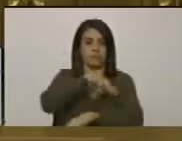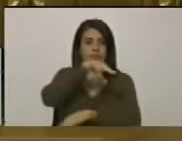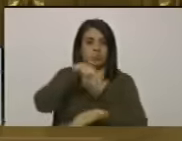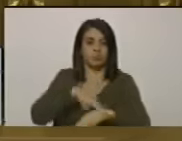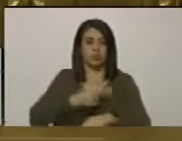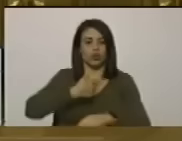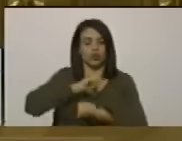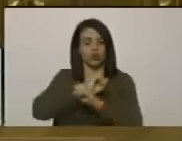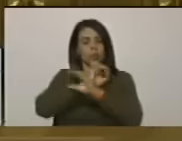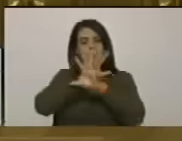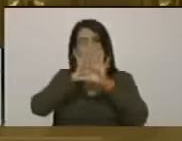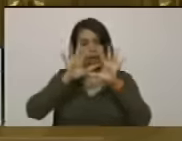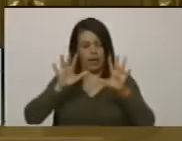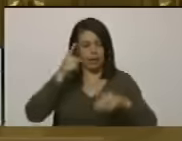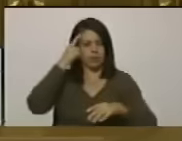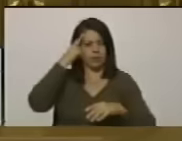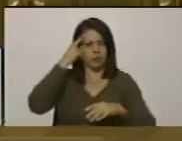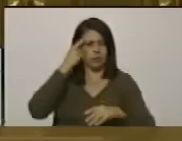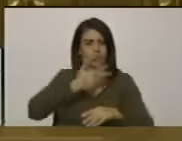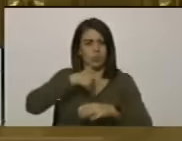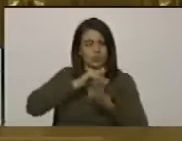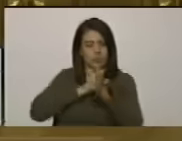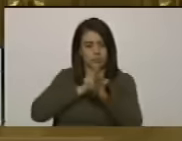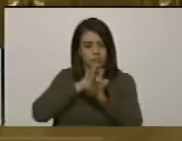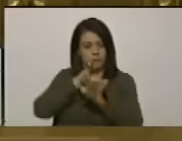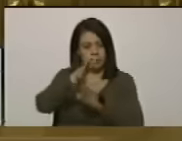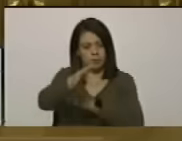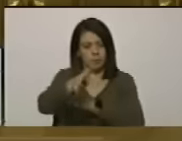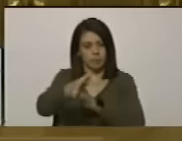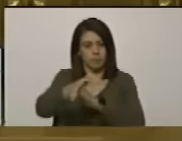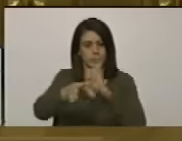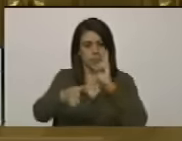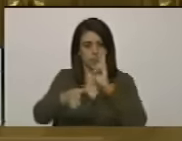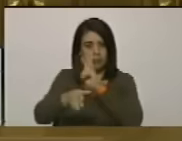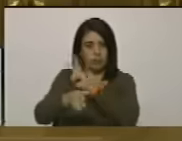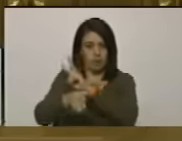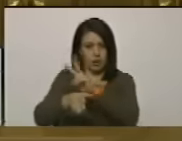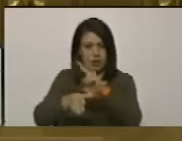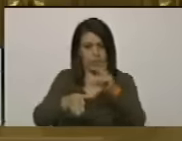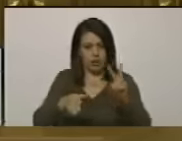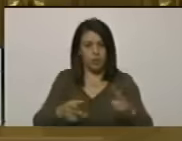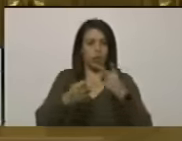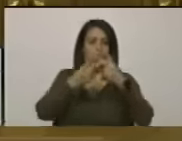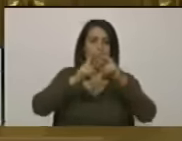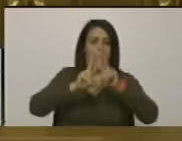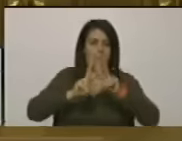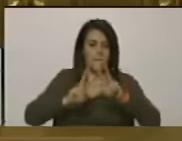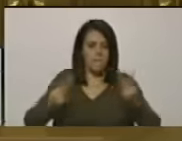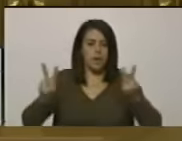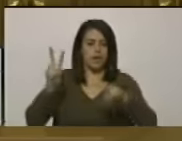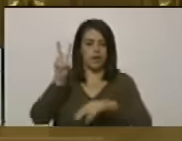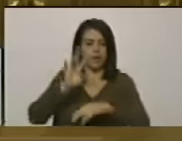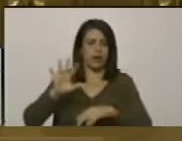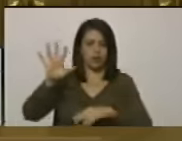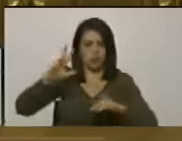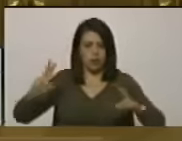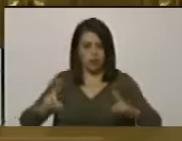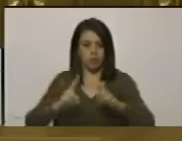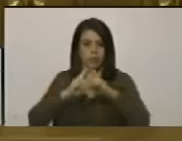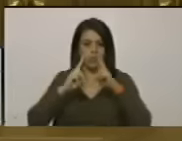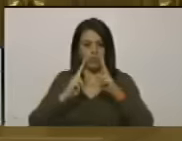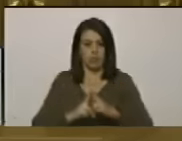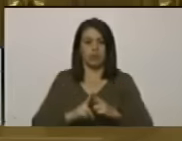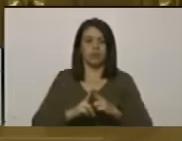estamos muy claros. Nuestra ruta la hemos definido. la paz, la Venezuela del encuentro,